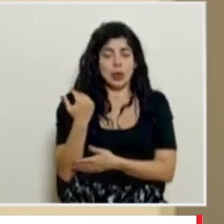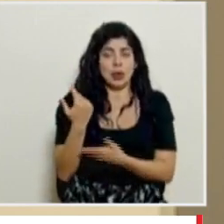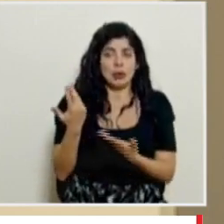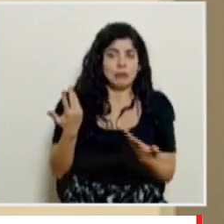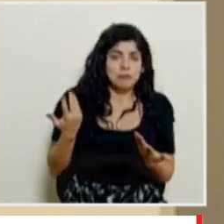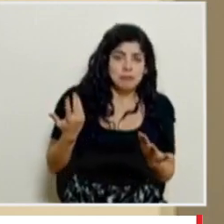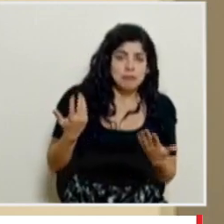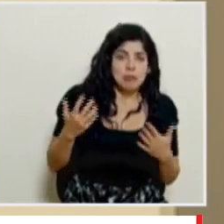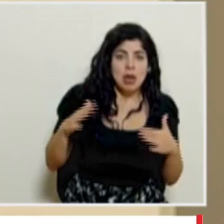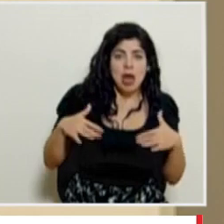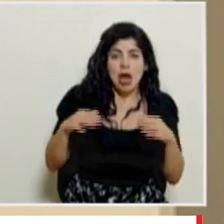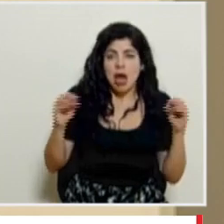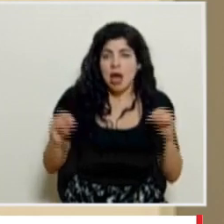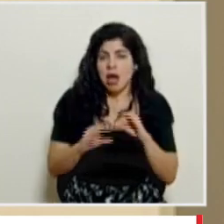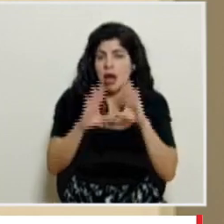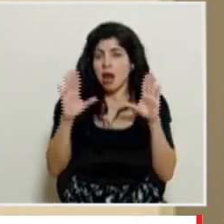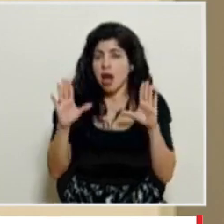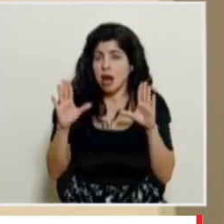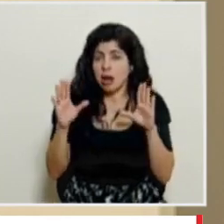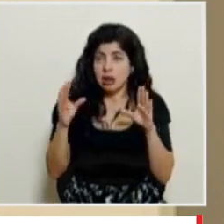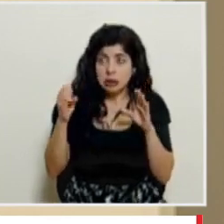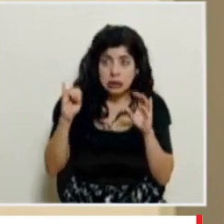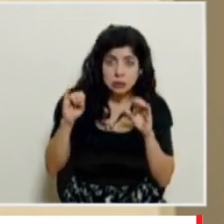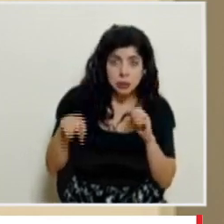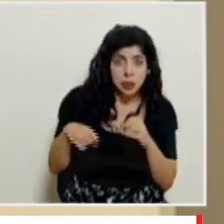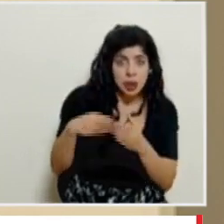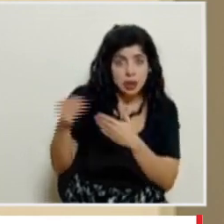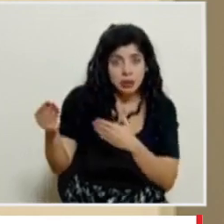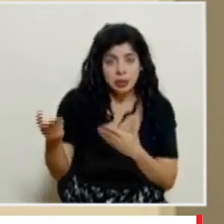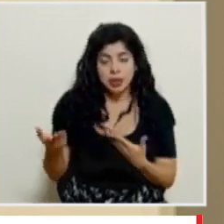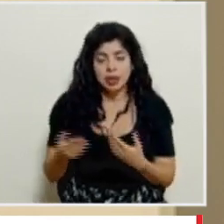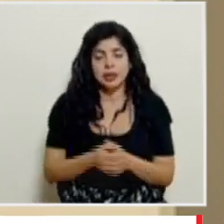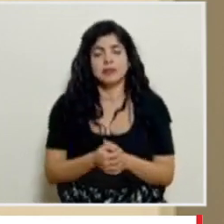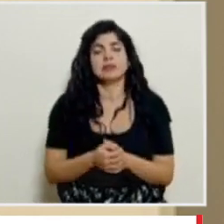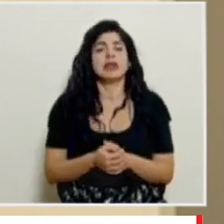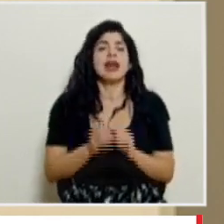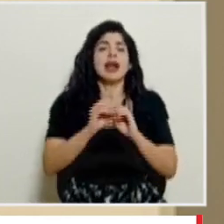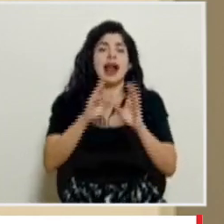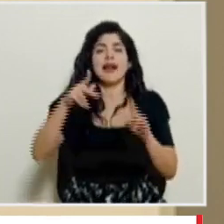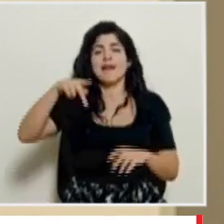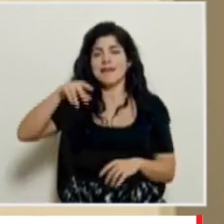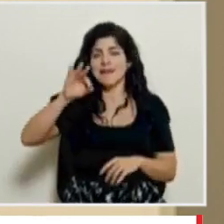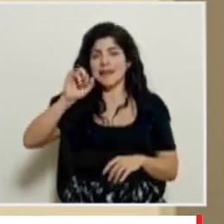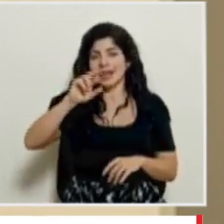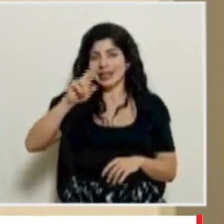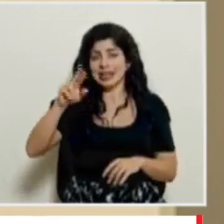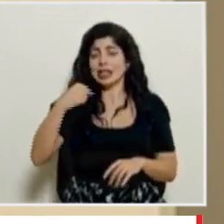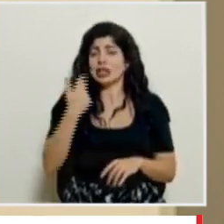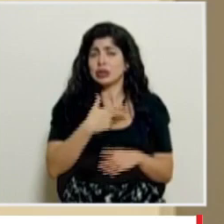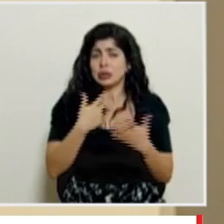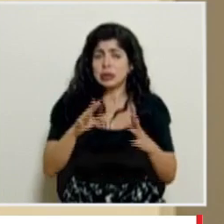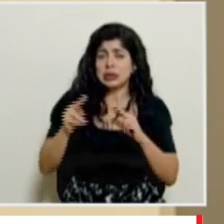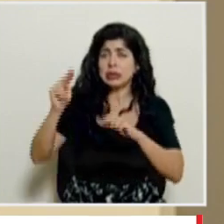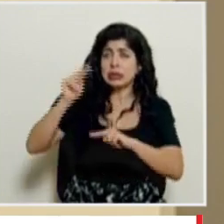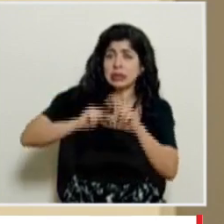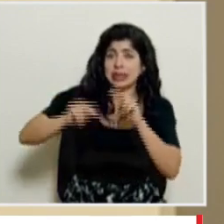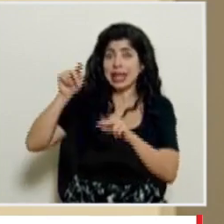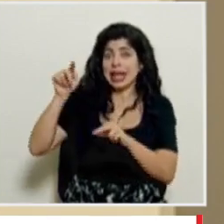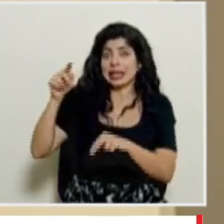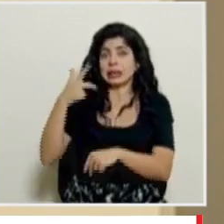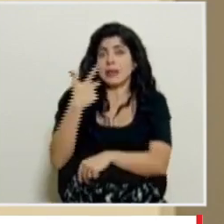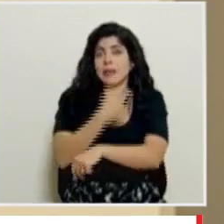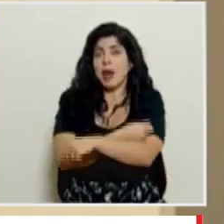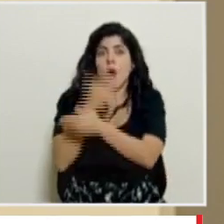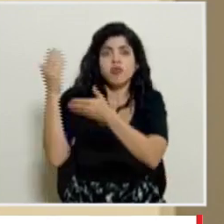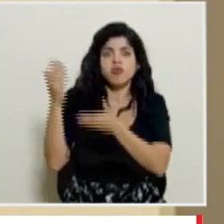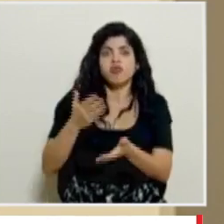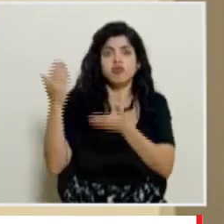hay tanta claridad de que se pueda proceder y claro que con Pfizer hemos tratado de hacer todas las gestiones que es la vacuna en realidad que hemos